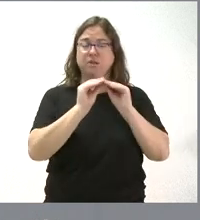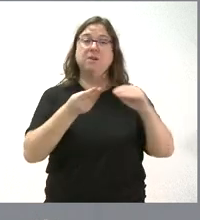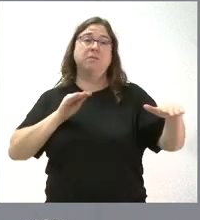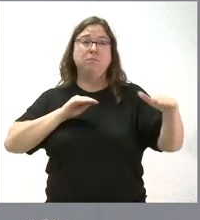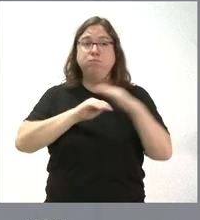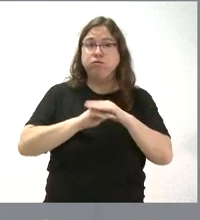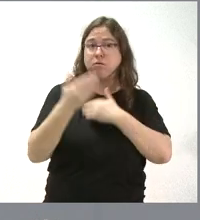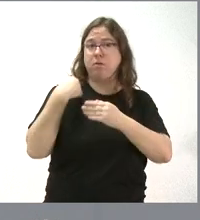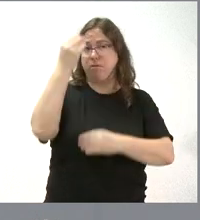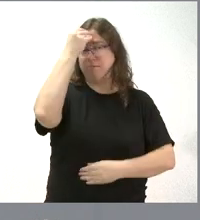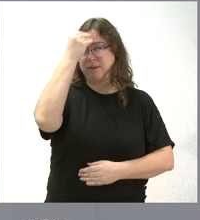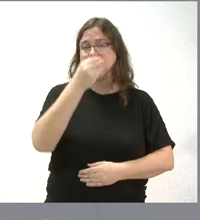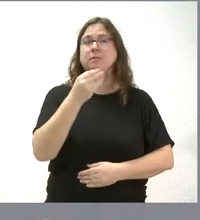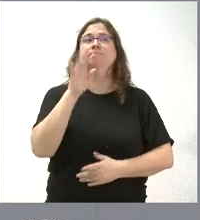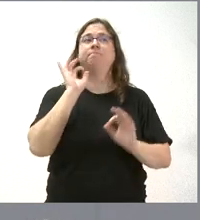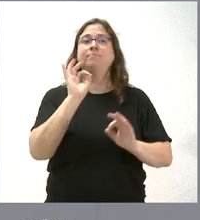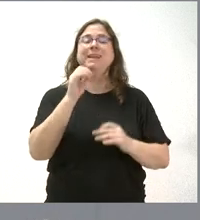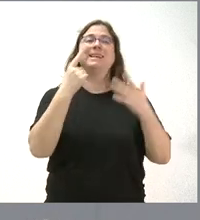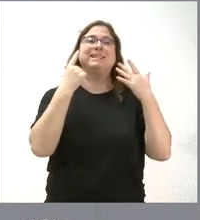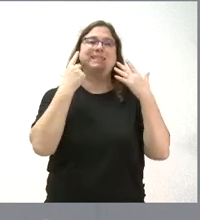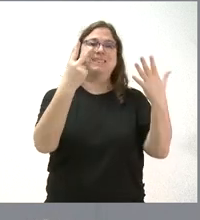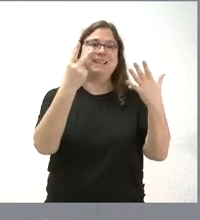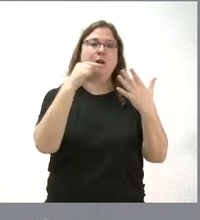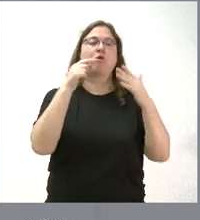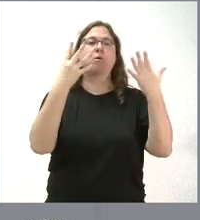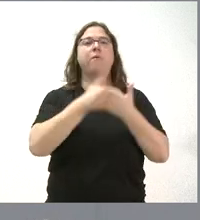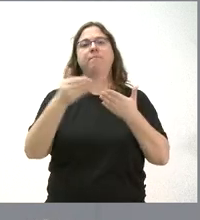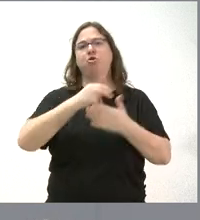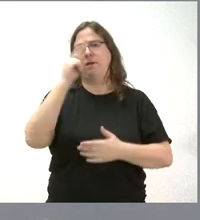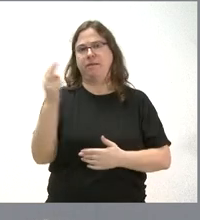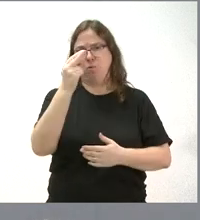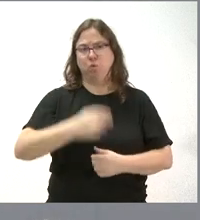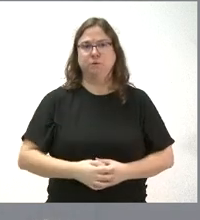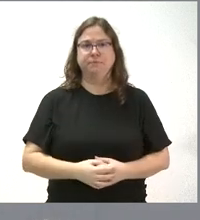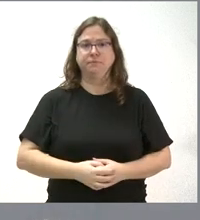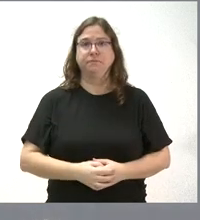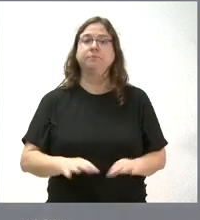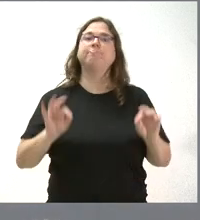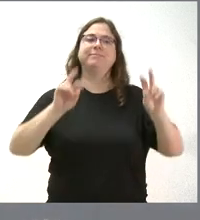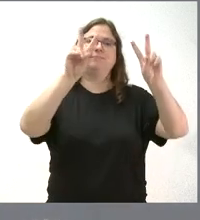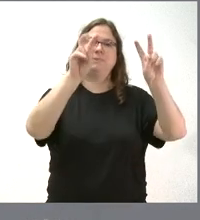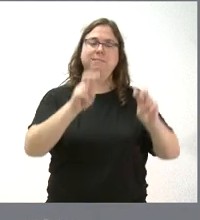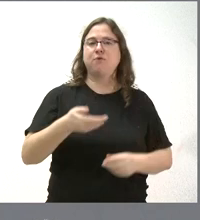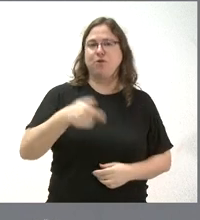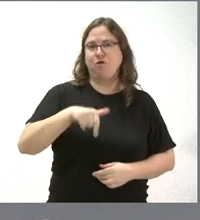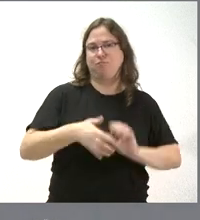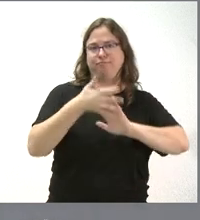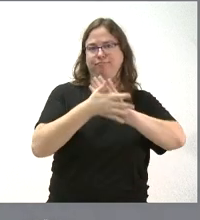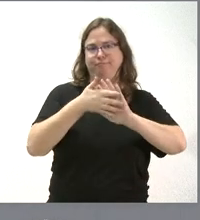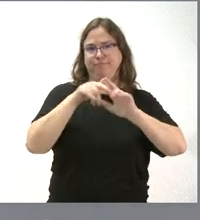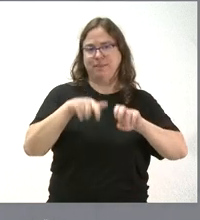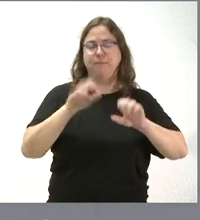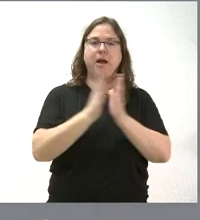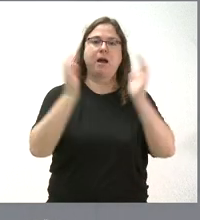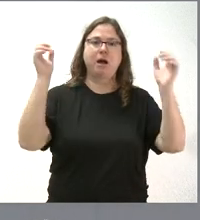estaba prevista asciende a 7,9 millones de euros. Y estos son los asuntos fundamentales que han sido objeto de